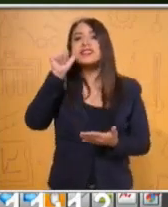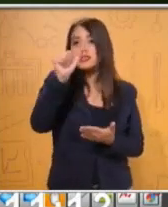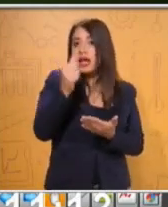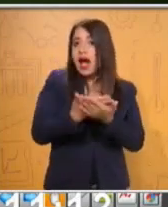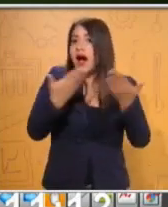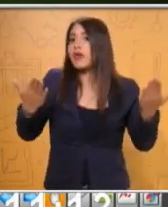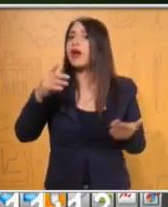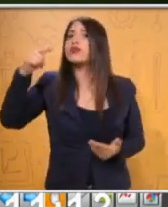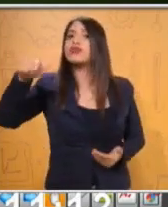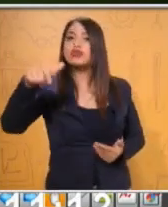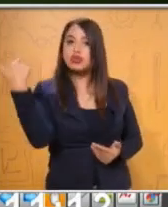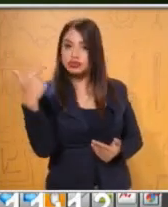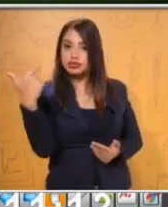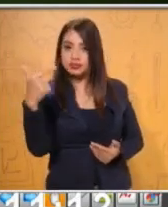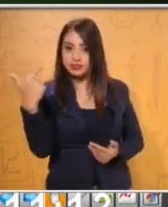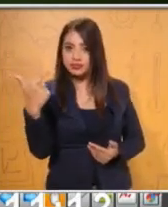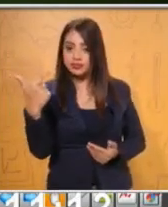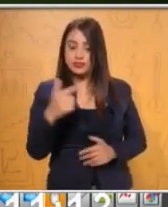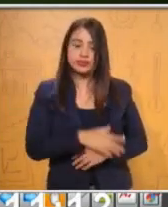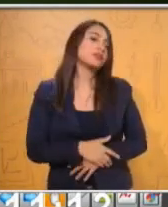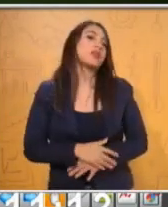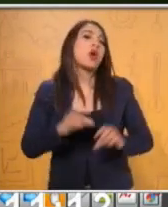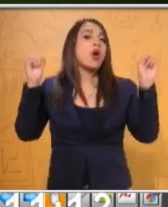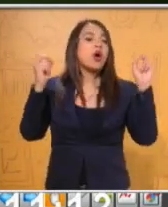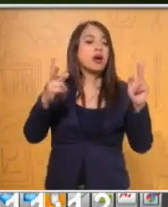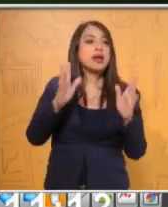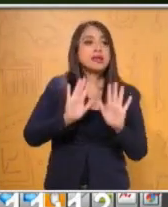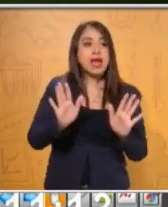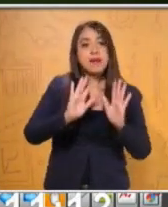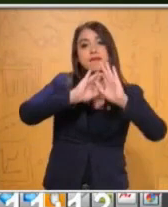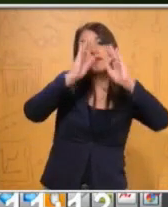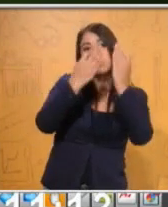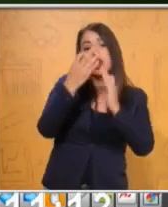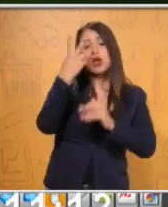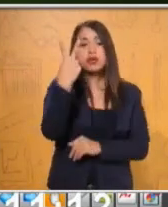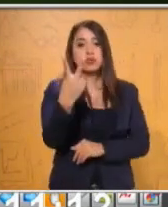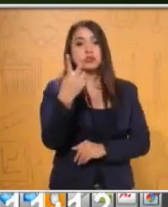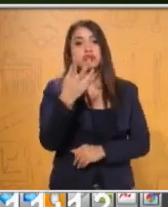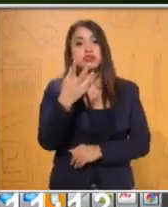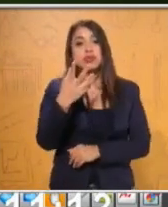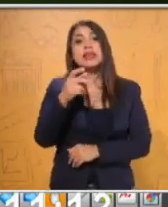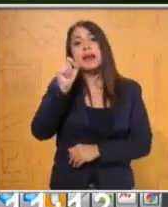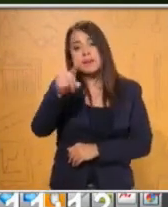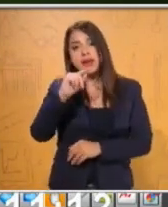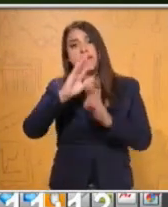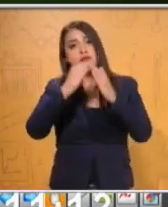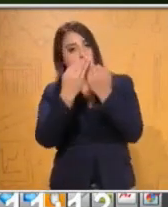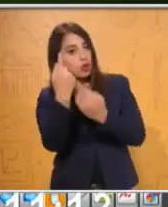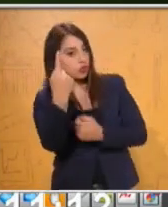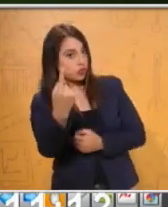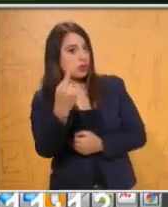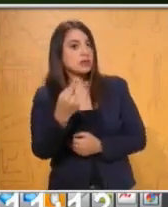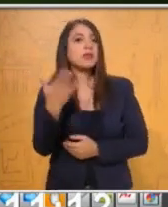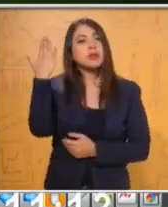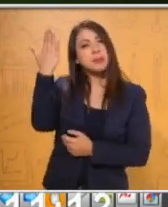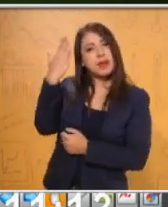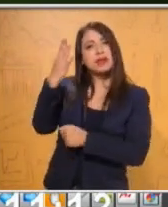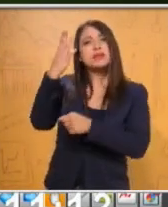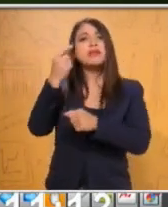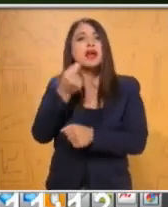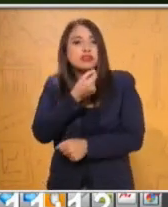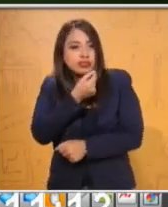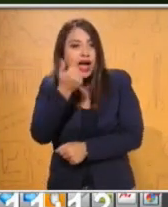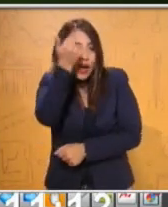cuadritos. Ok, para la figura dos y la figura uno, le vamos a pedir a los niños de tercer grado que lo